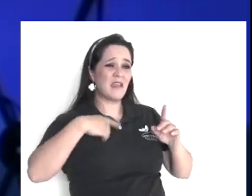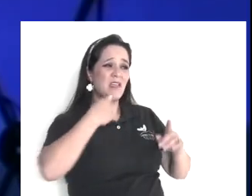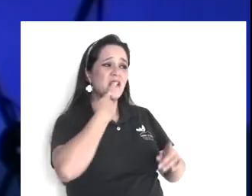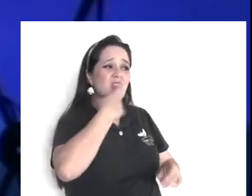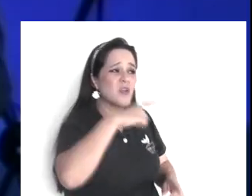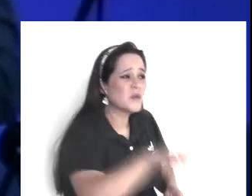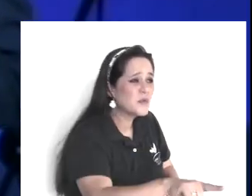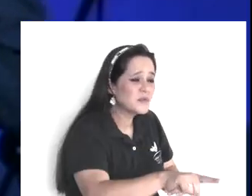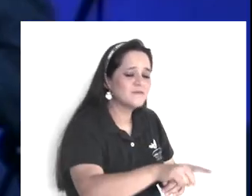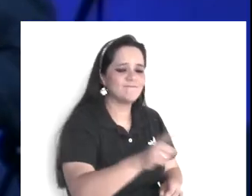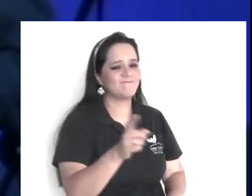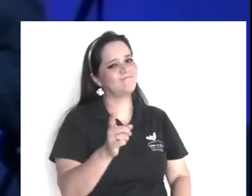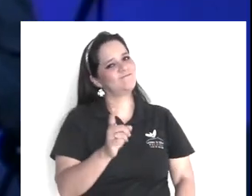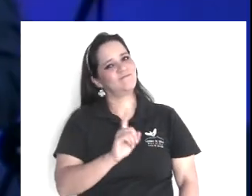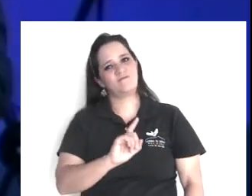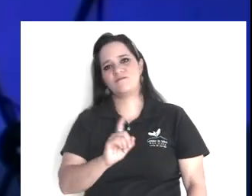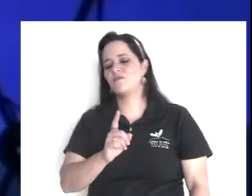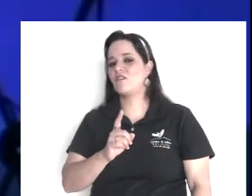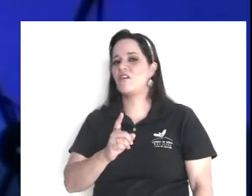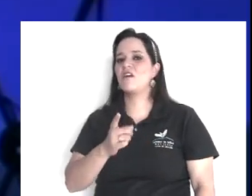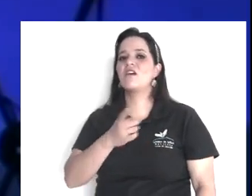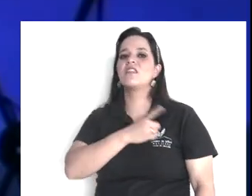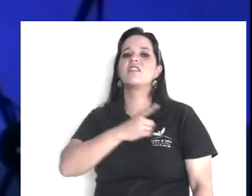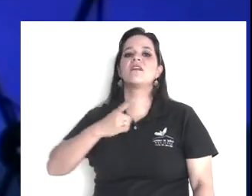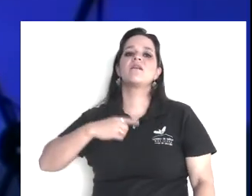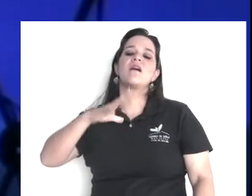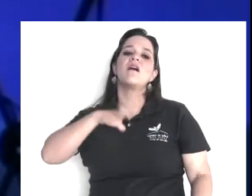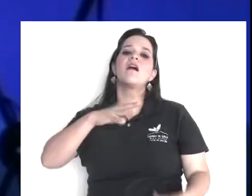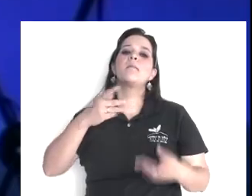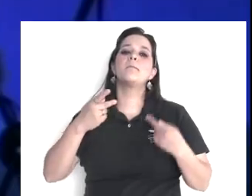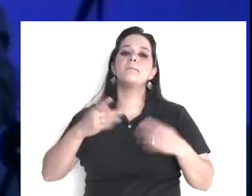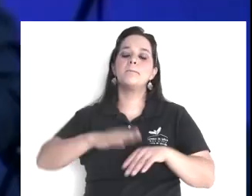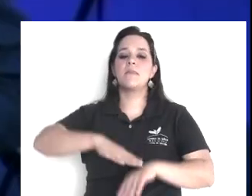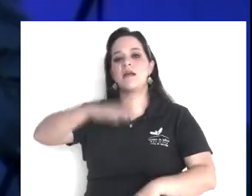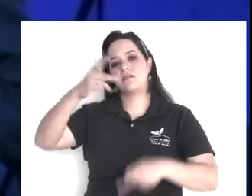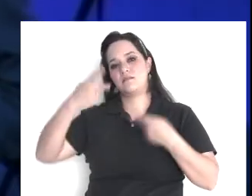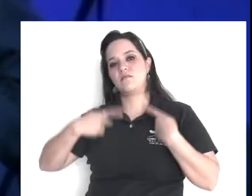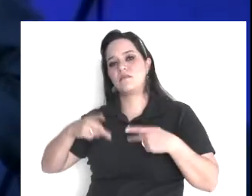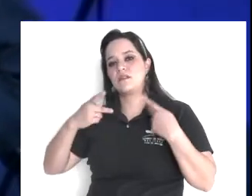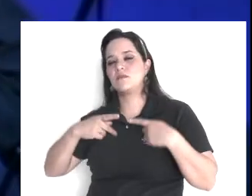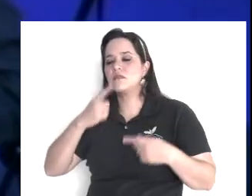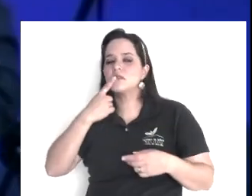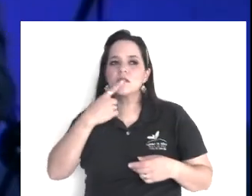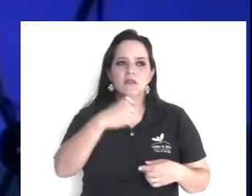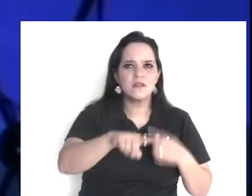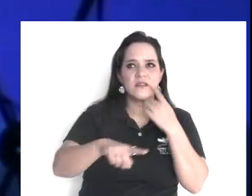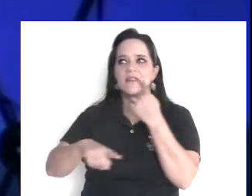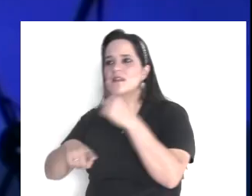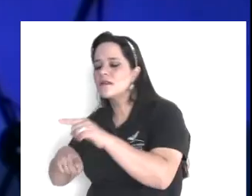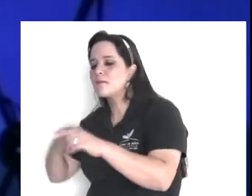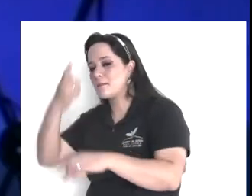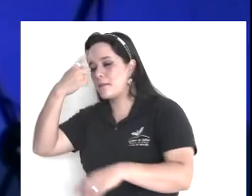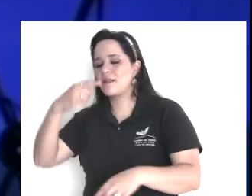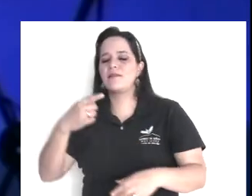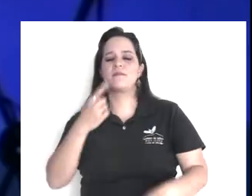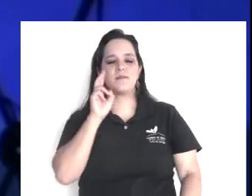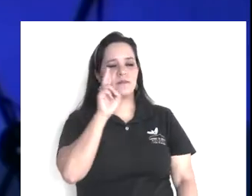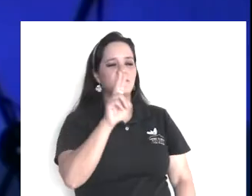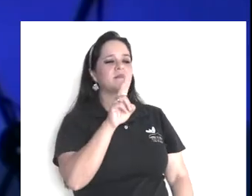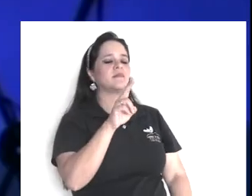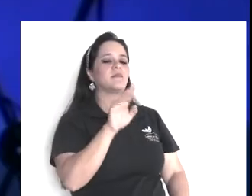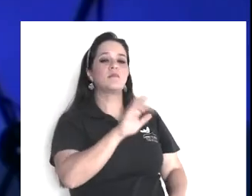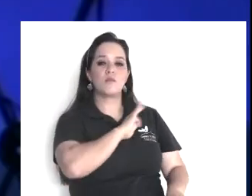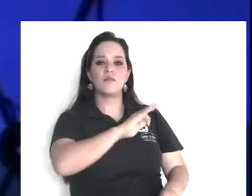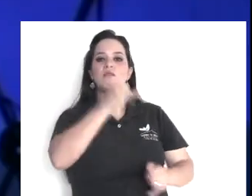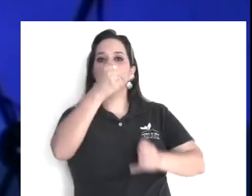qué? porque puede dar, nada más subversión, ¿verdad? y, ¿cómo se comprueba, lo demás? De hecho, en algunas legislaciones, de algunos